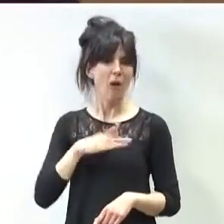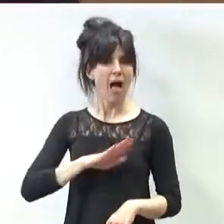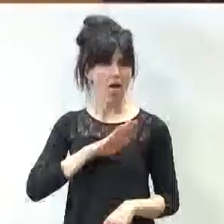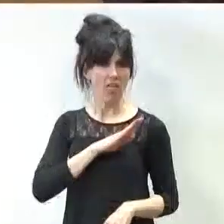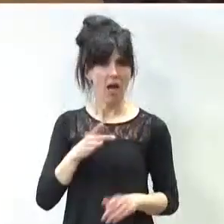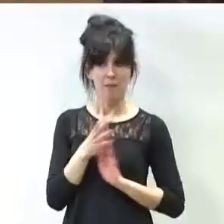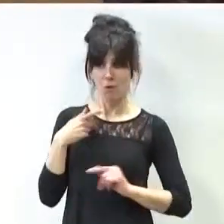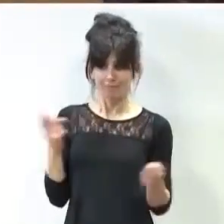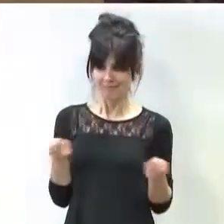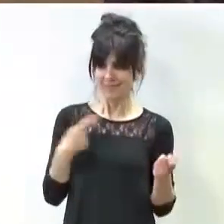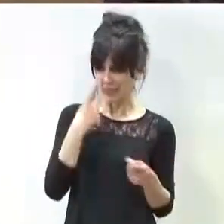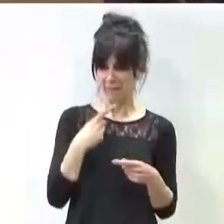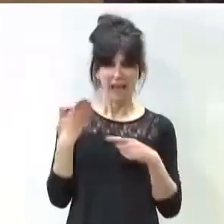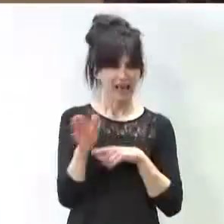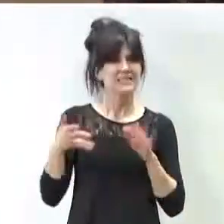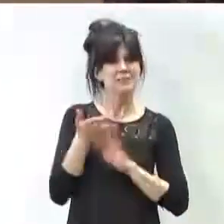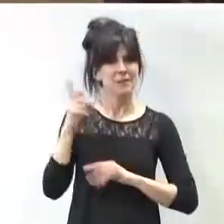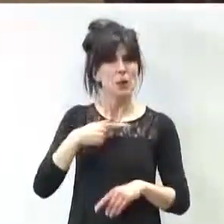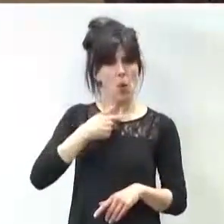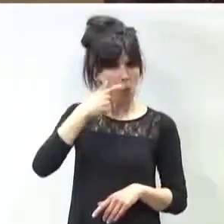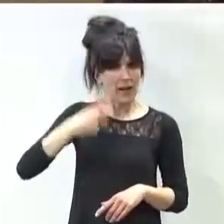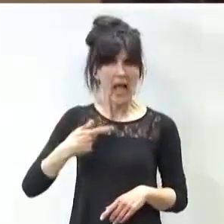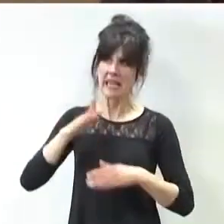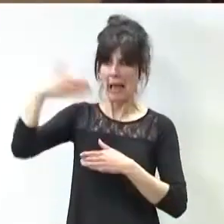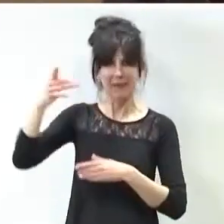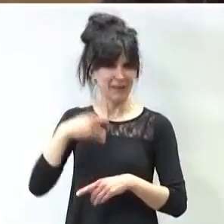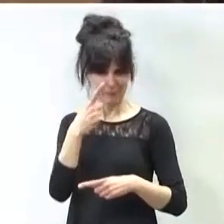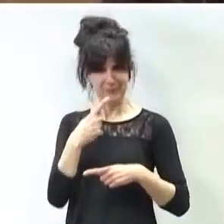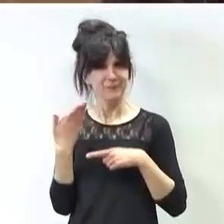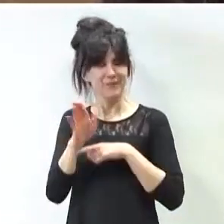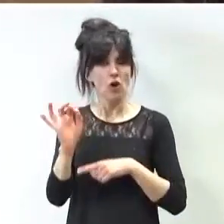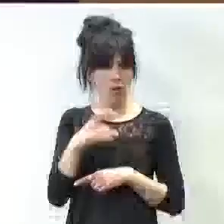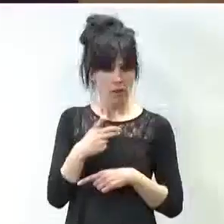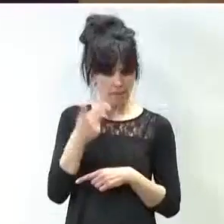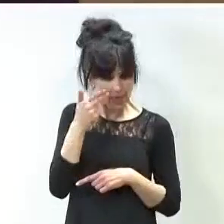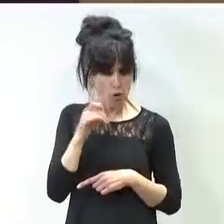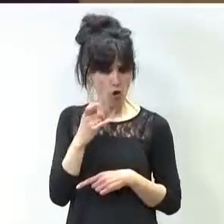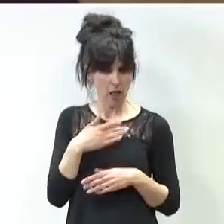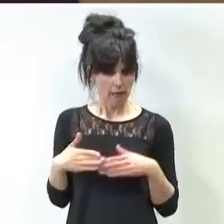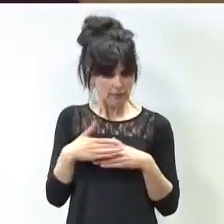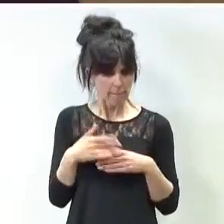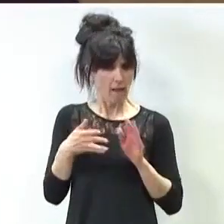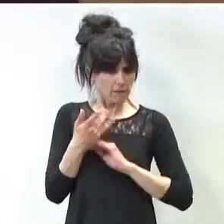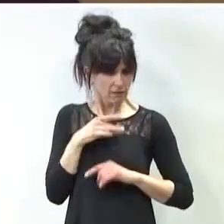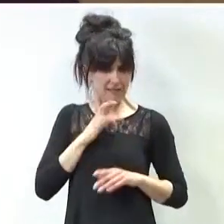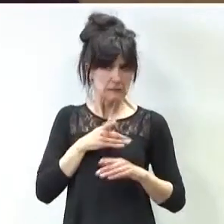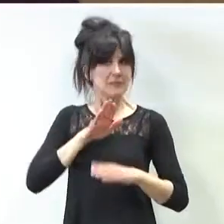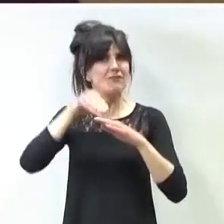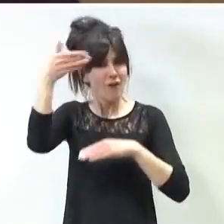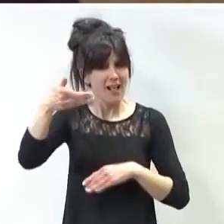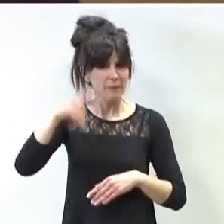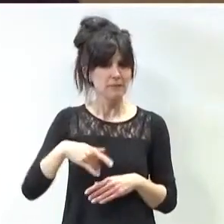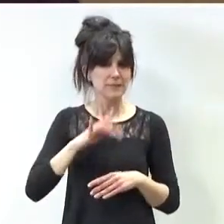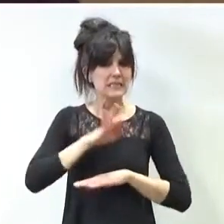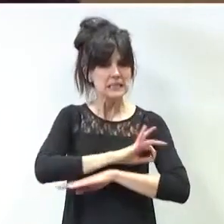imagen, hay política exterior. Ucrania. Cuando tiene que tapar sus miedos, hay política exterior. Sahara.